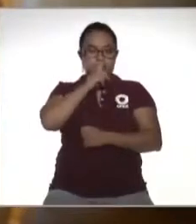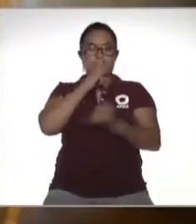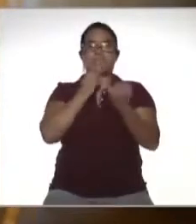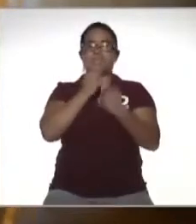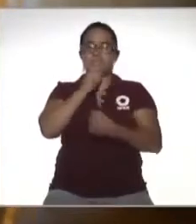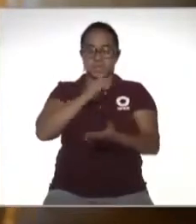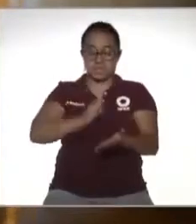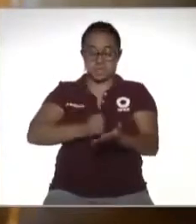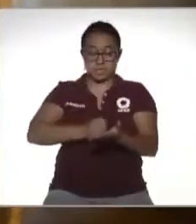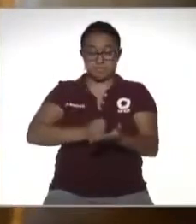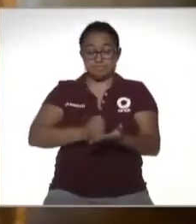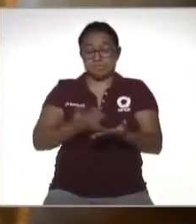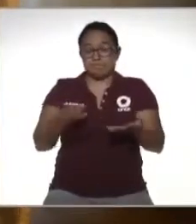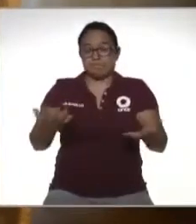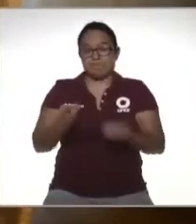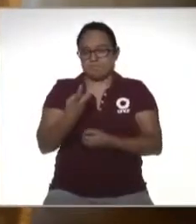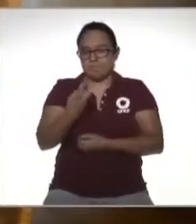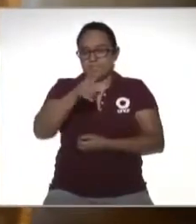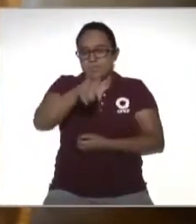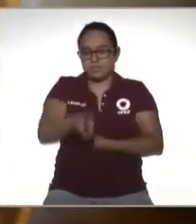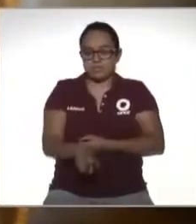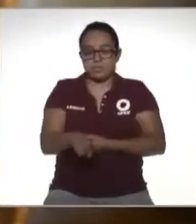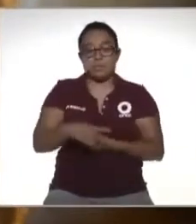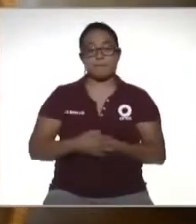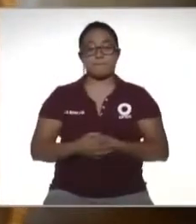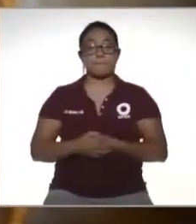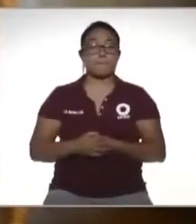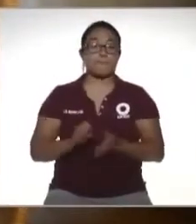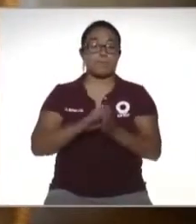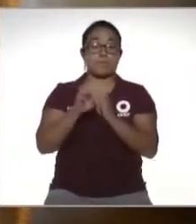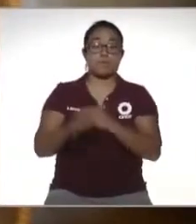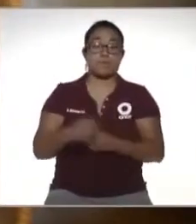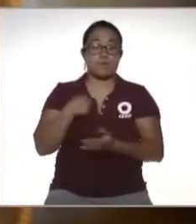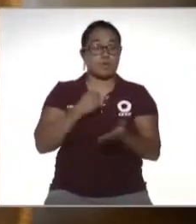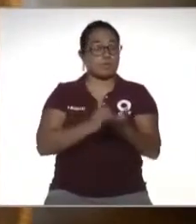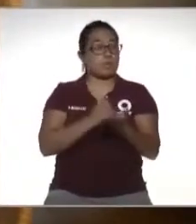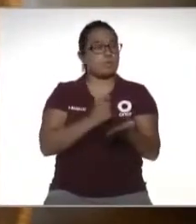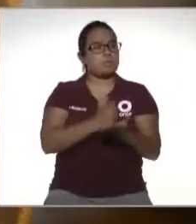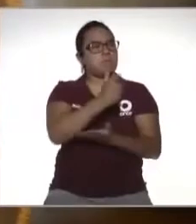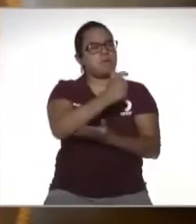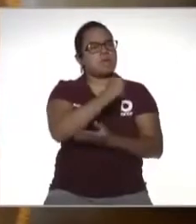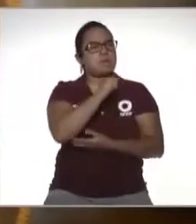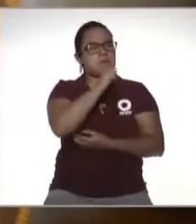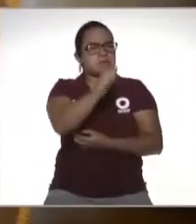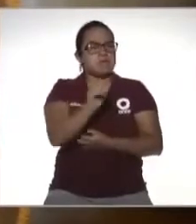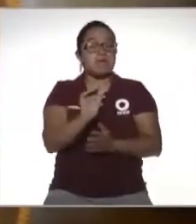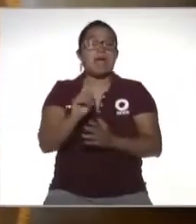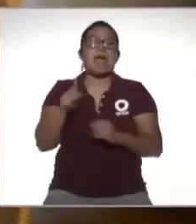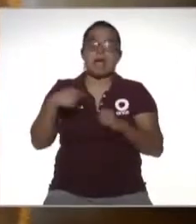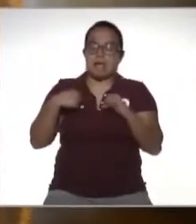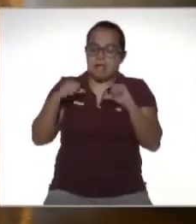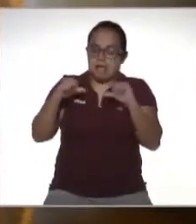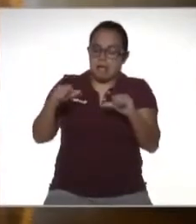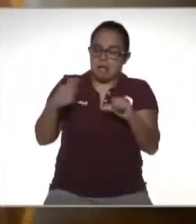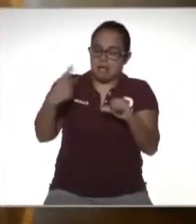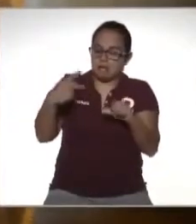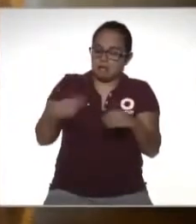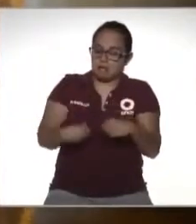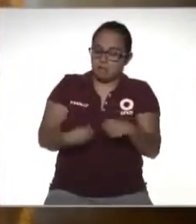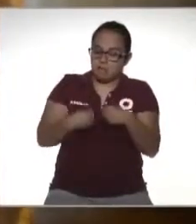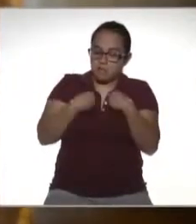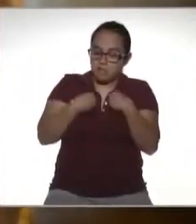los impuestos es bien cierto ya que el hecho de no reportar nuestros ingresos no nos exenta de poder vivir